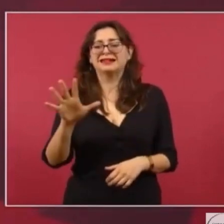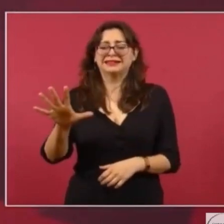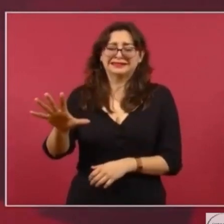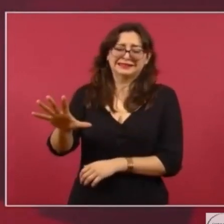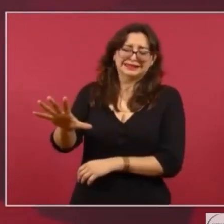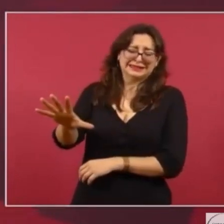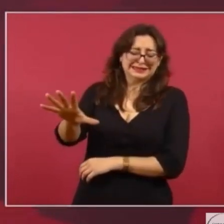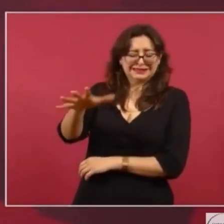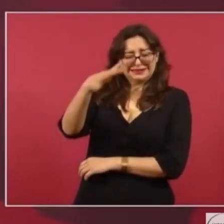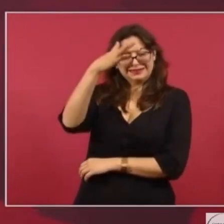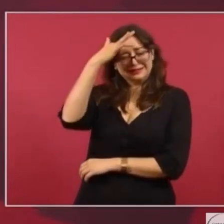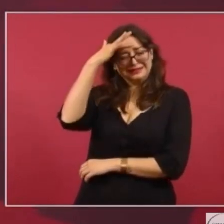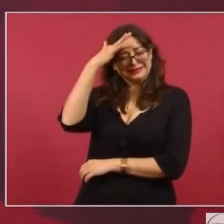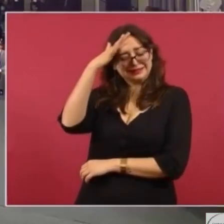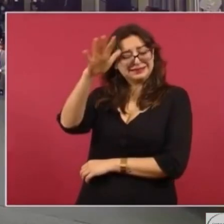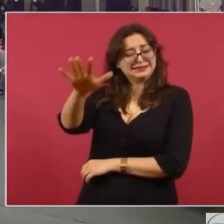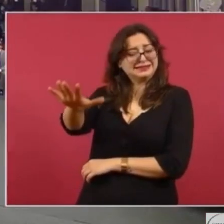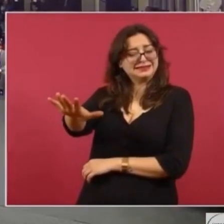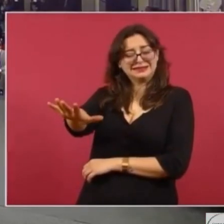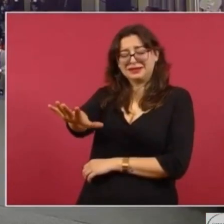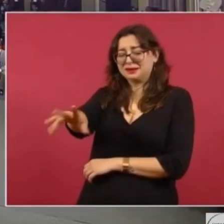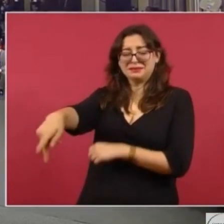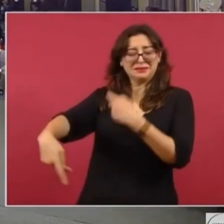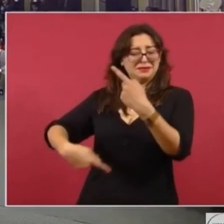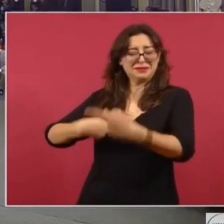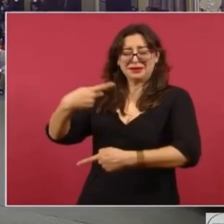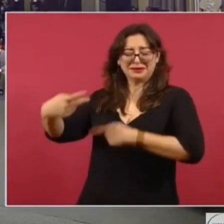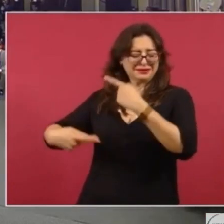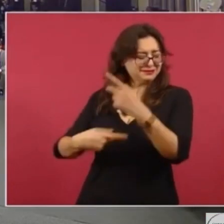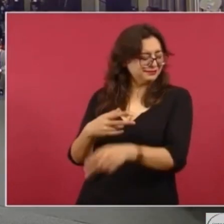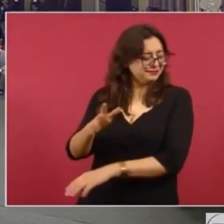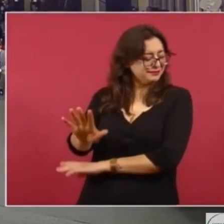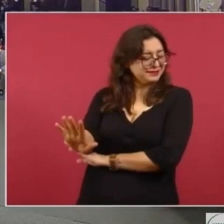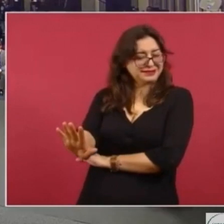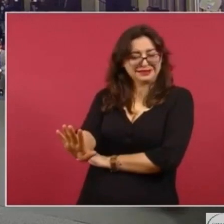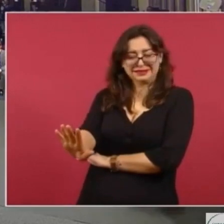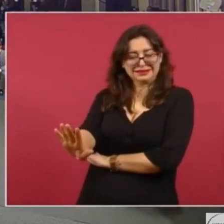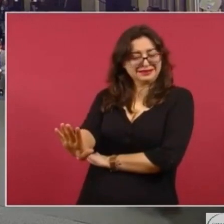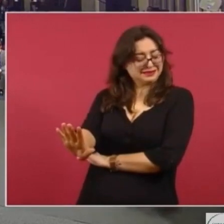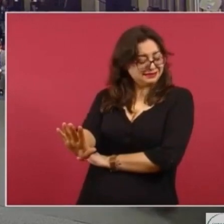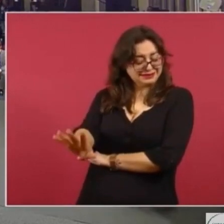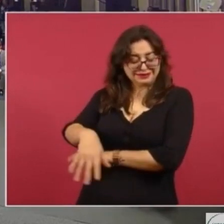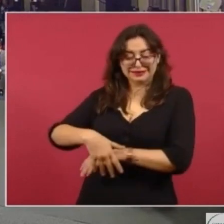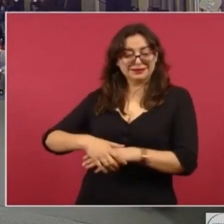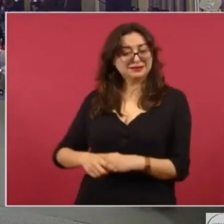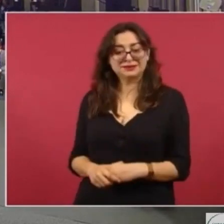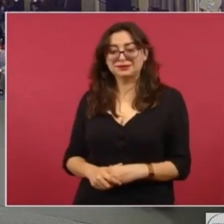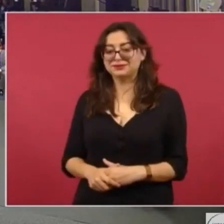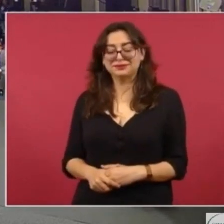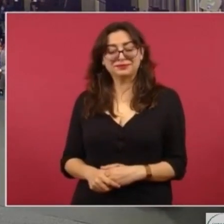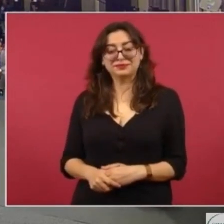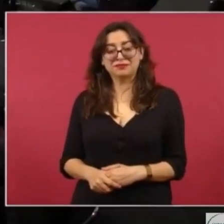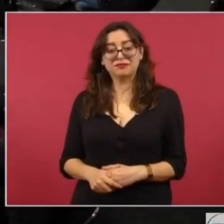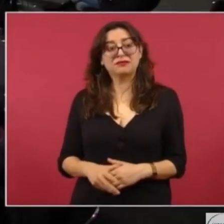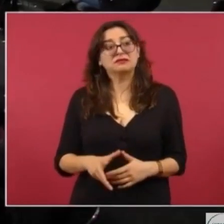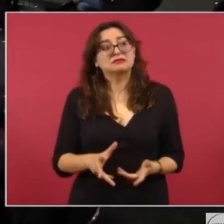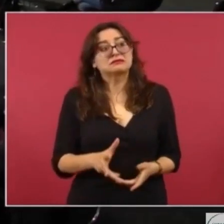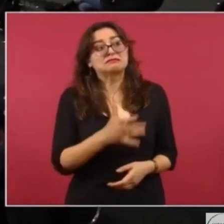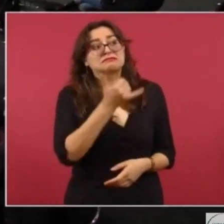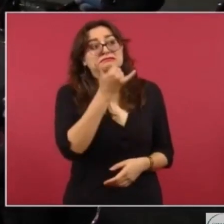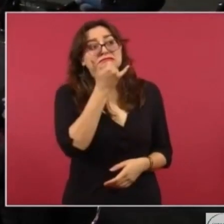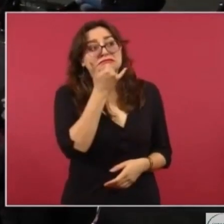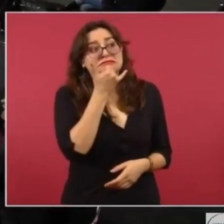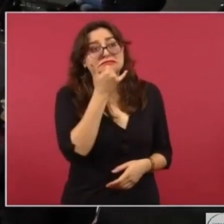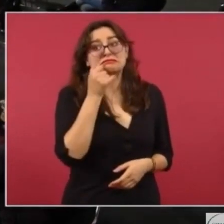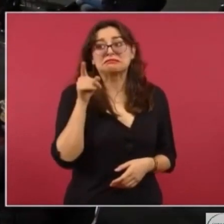preguntes. Bueno, ellos consideran que las denostaciones y las descalificaciones al trabajo del Poder